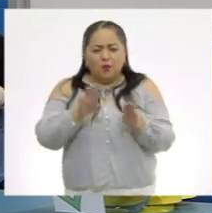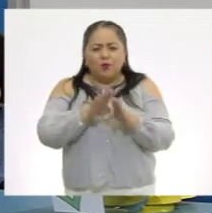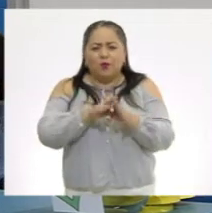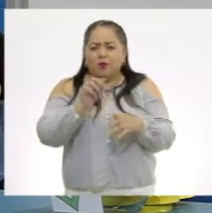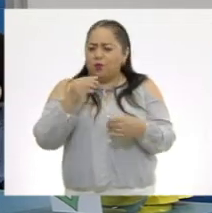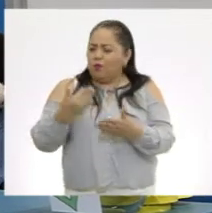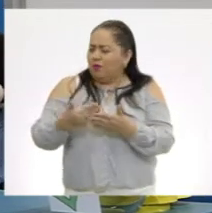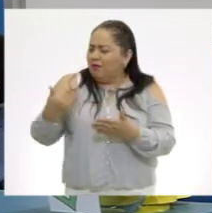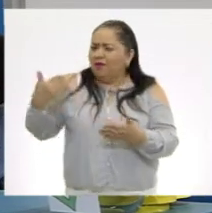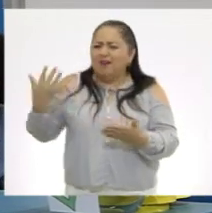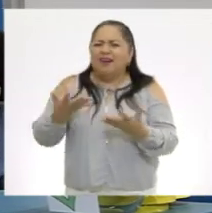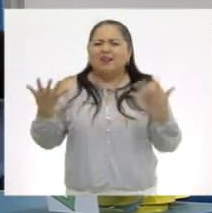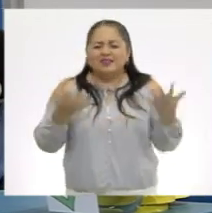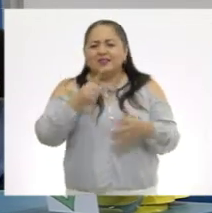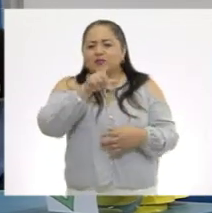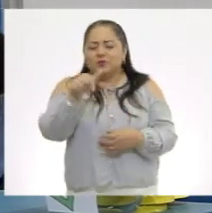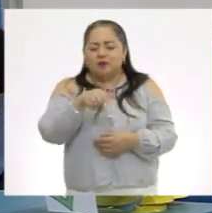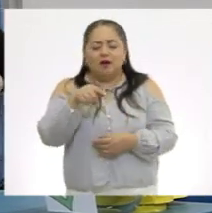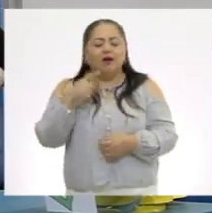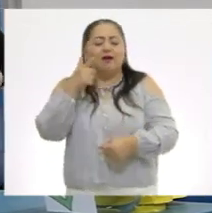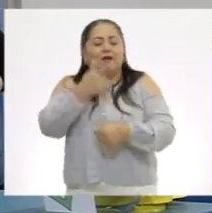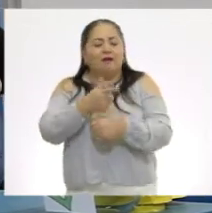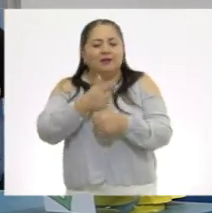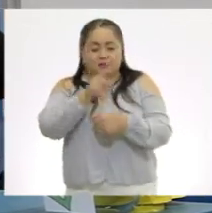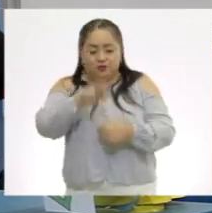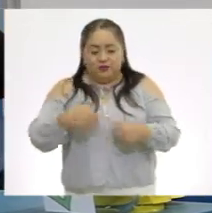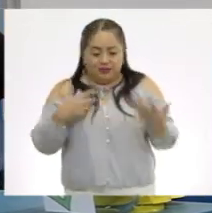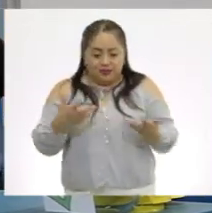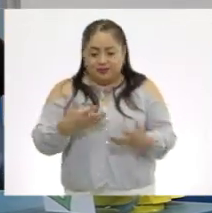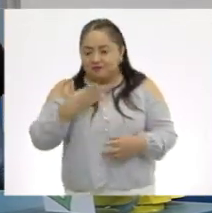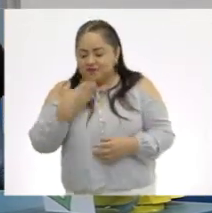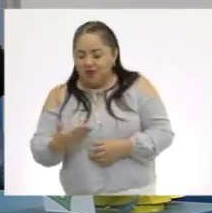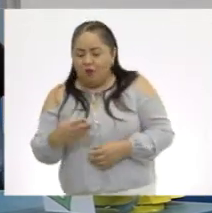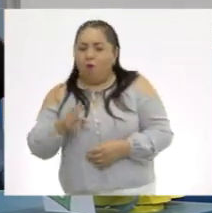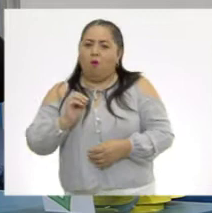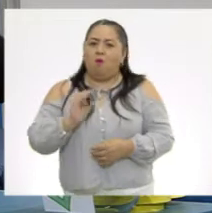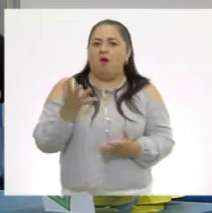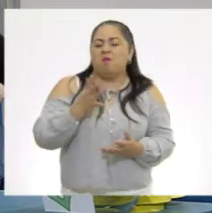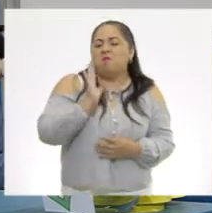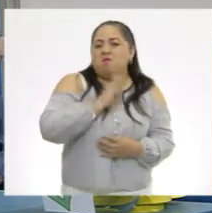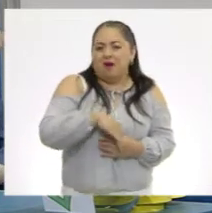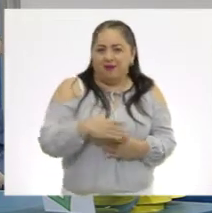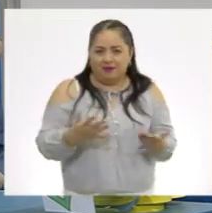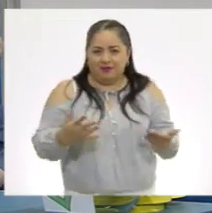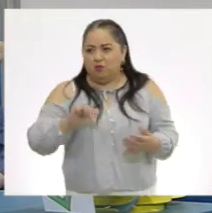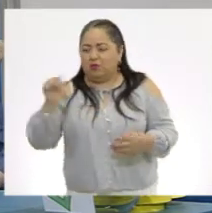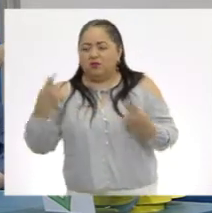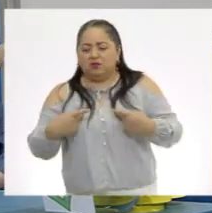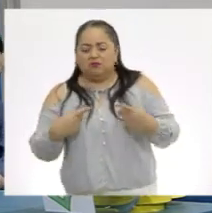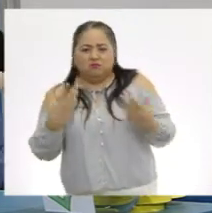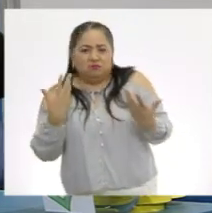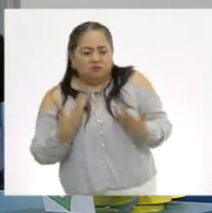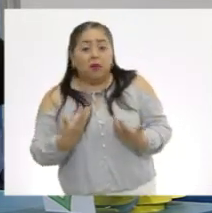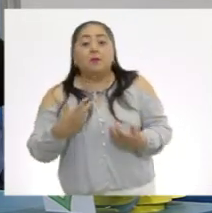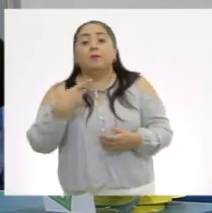realizado últimamente y que reconozcan si lo que hicieron benefició o afectó a alguien más.